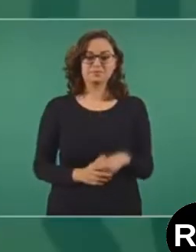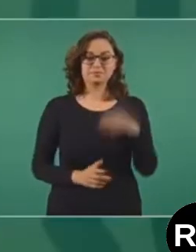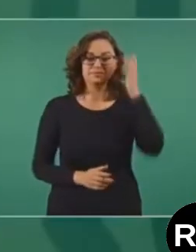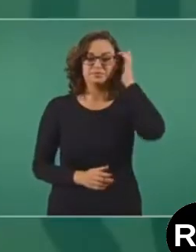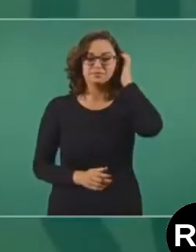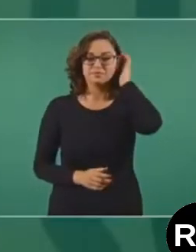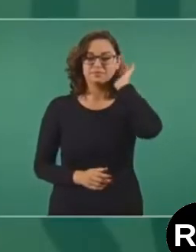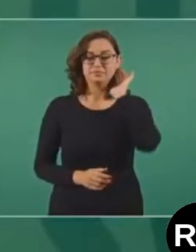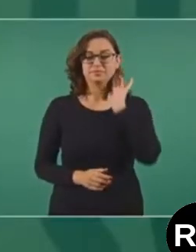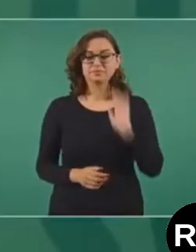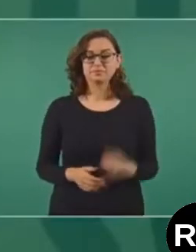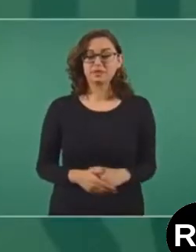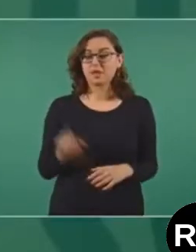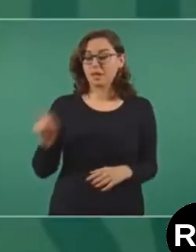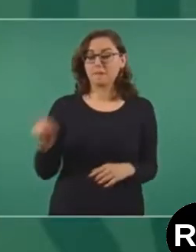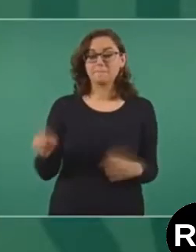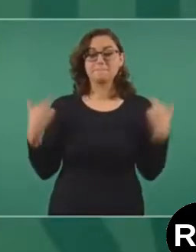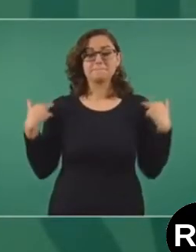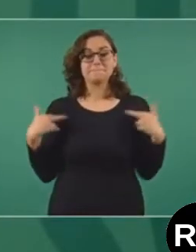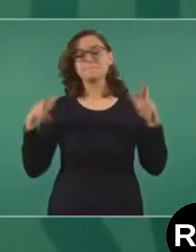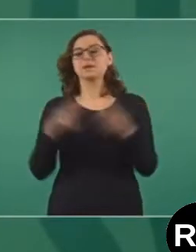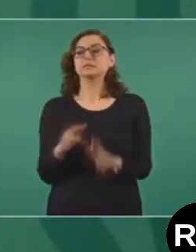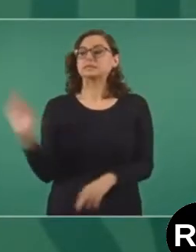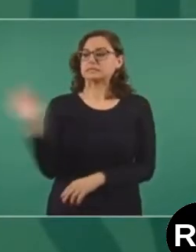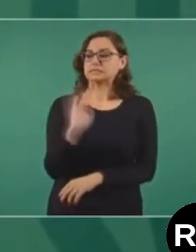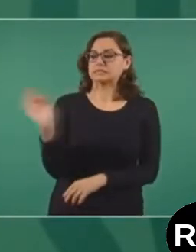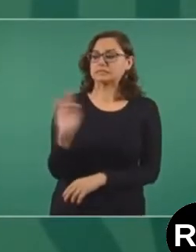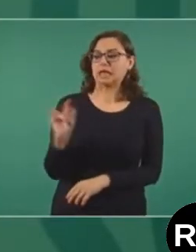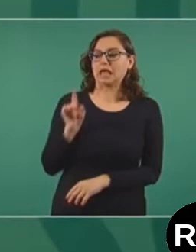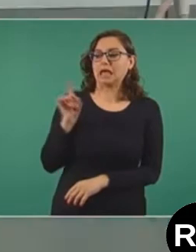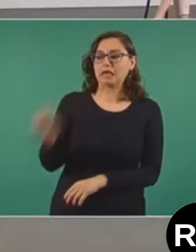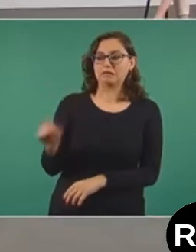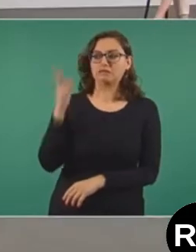a la maestra como posible candidata.